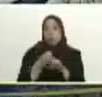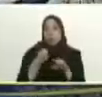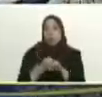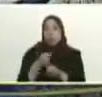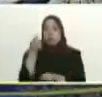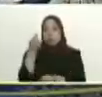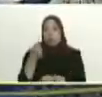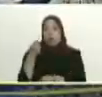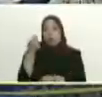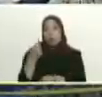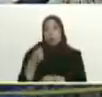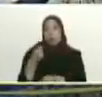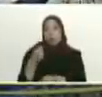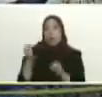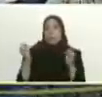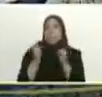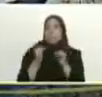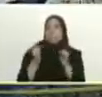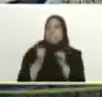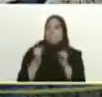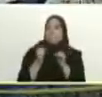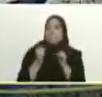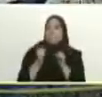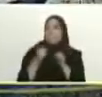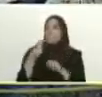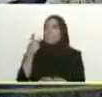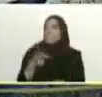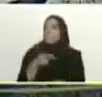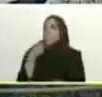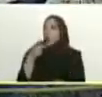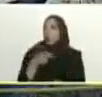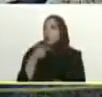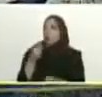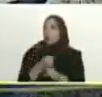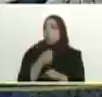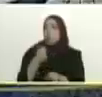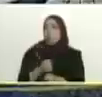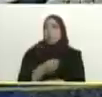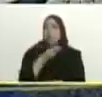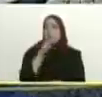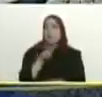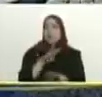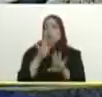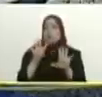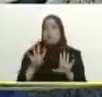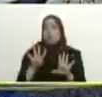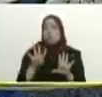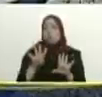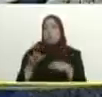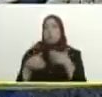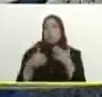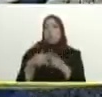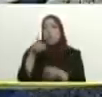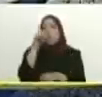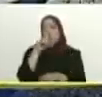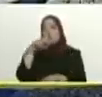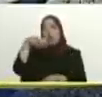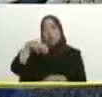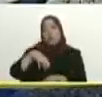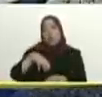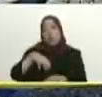permanentemente en Mérida activamos los comités de riesgo 29 comités de riesgo a lo largo y ancho de todo el estado